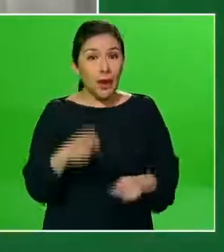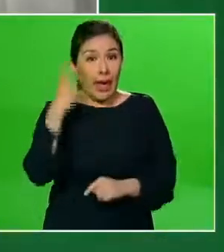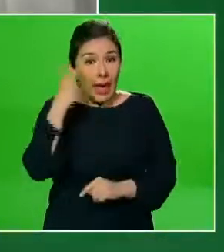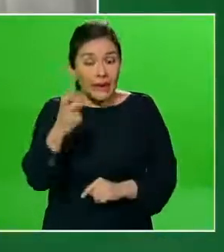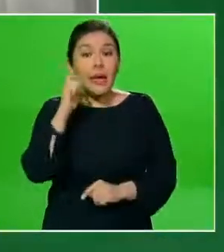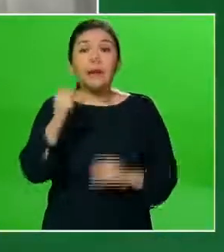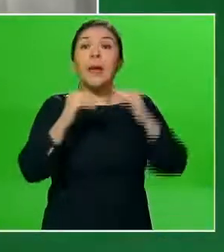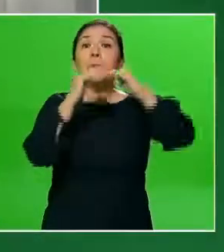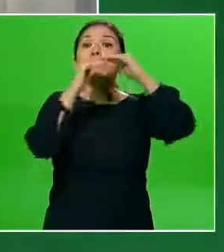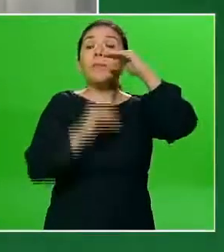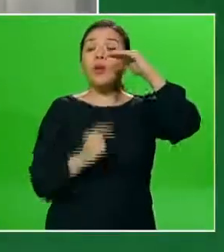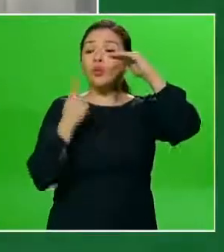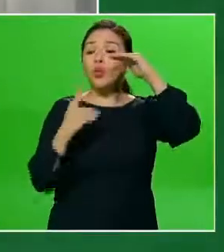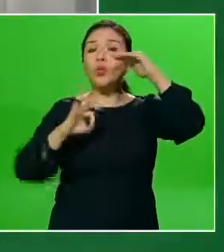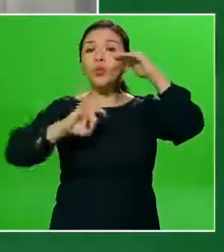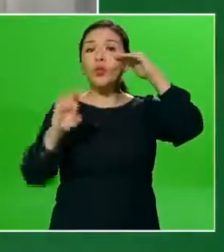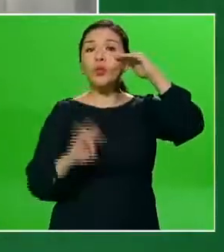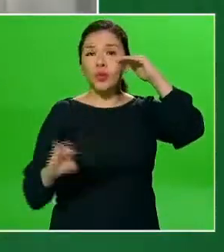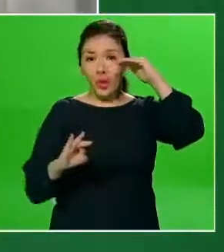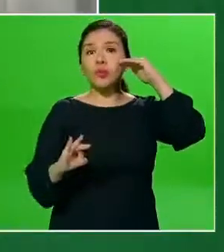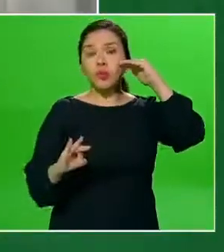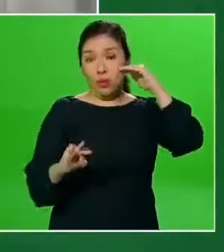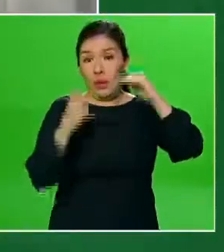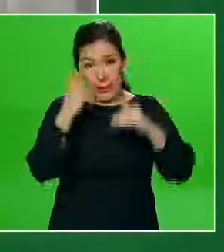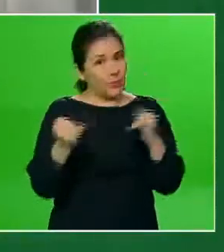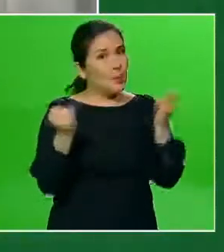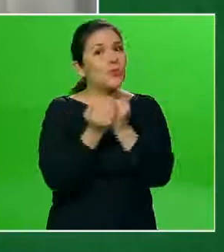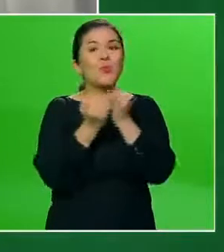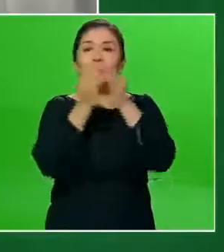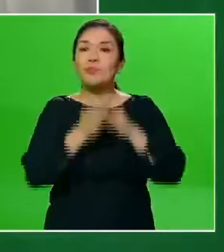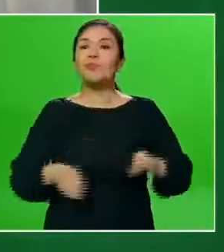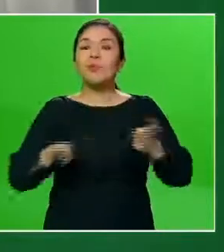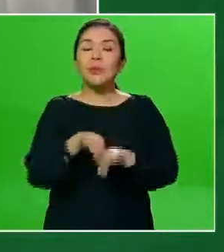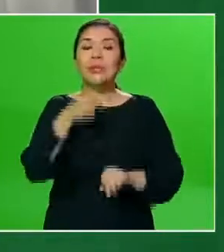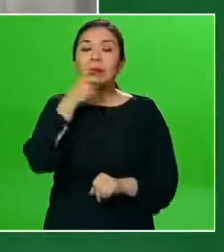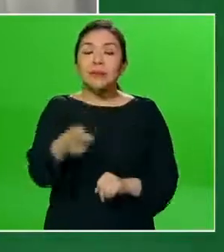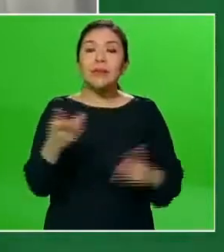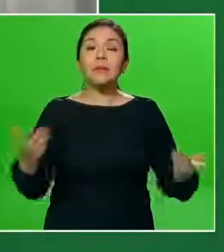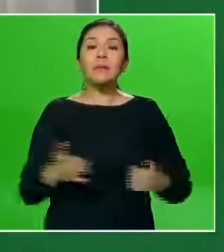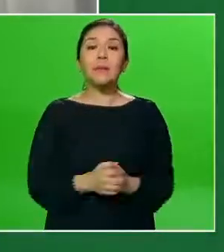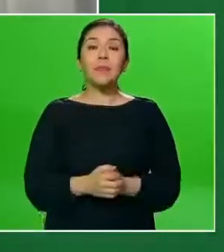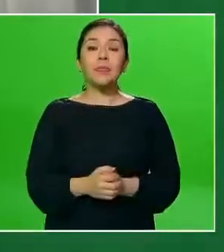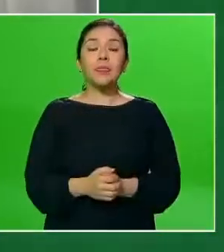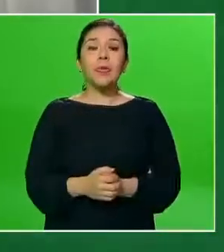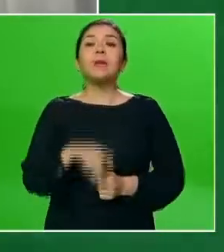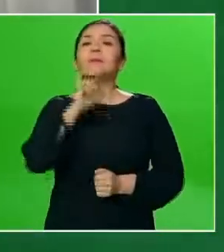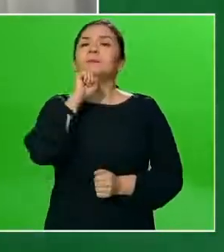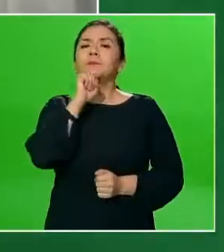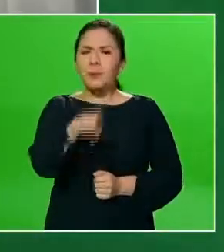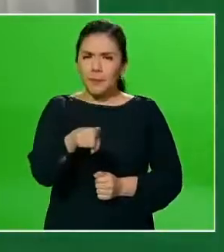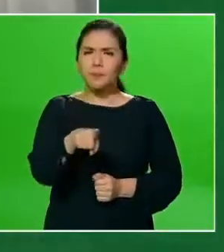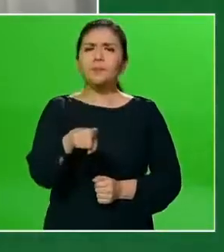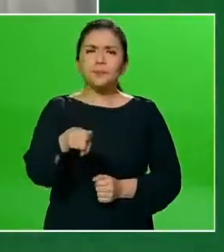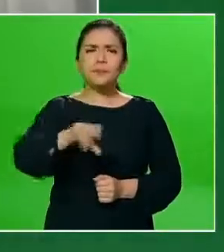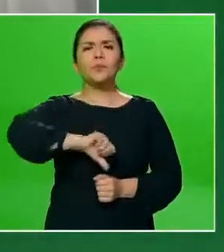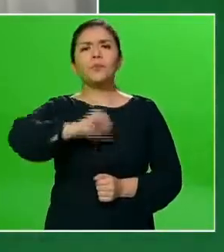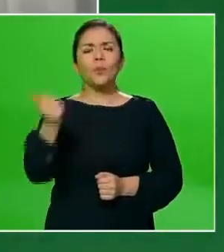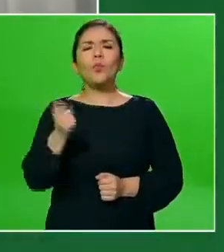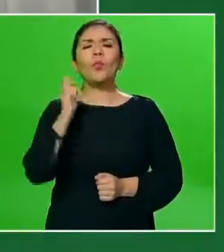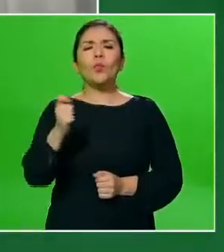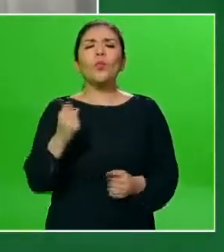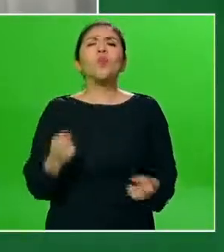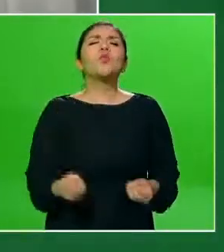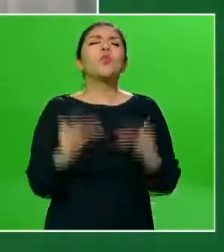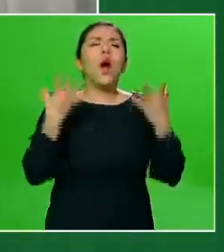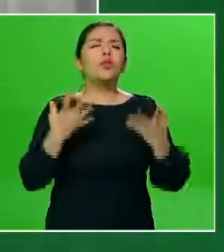menos del 1%. Esto también es importante mencionar. Y también mencionar la cantidad